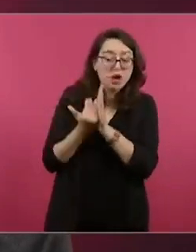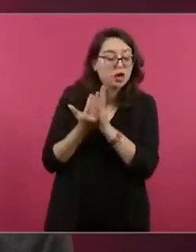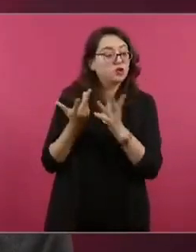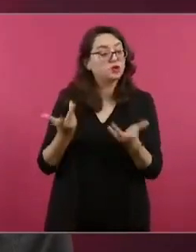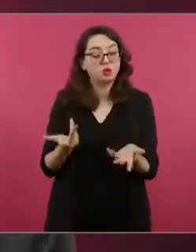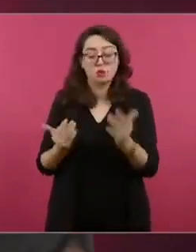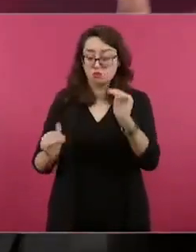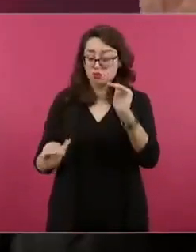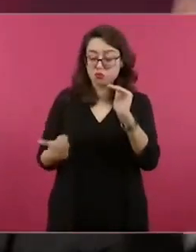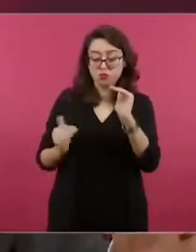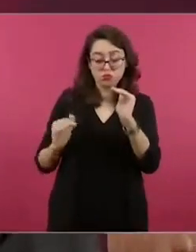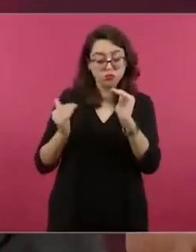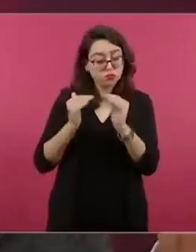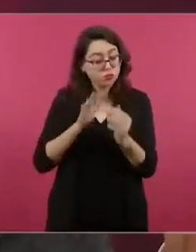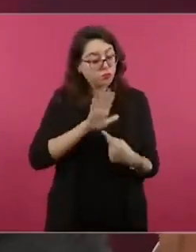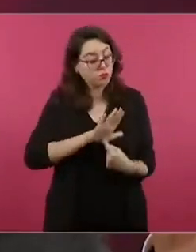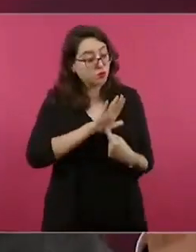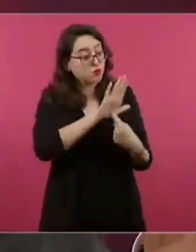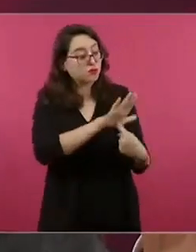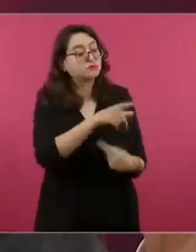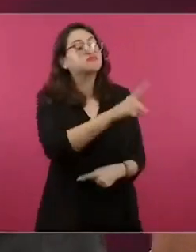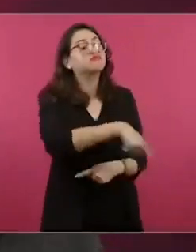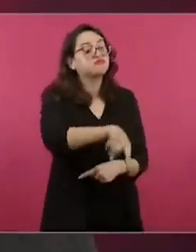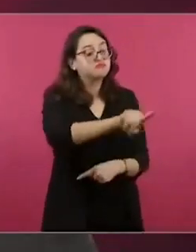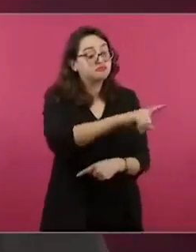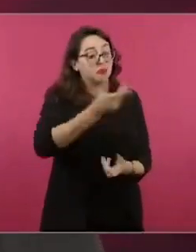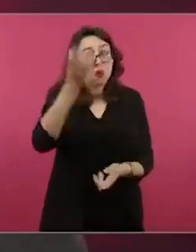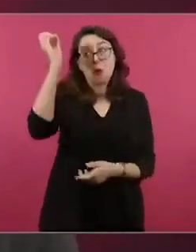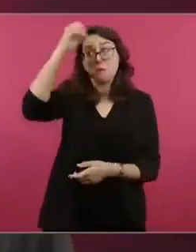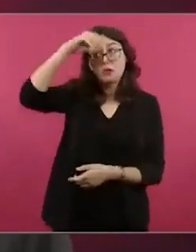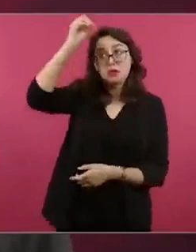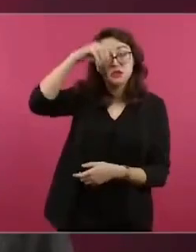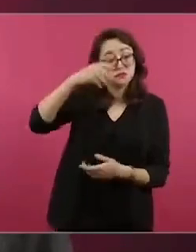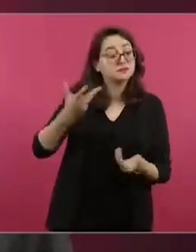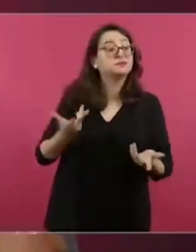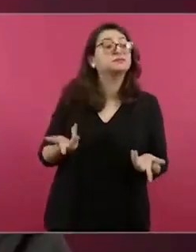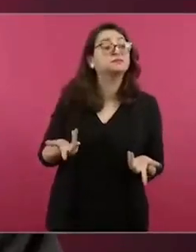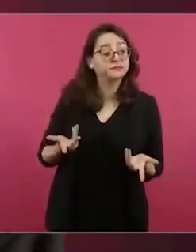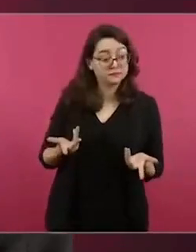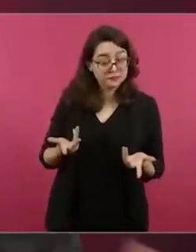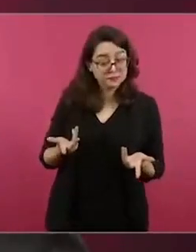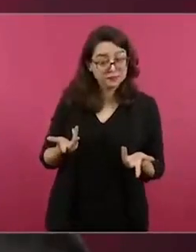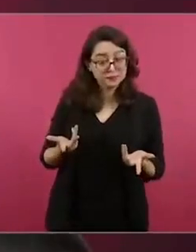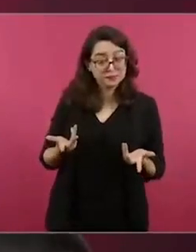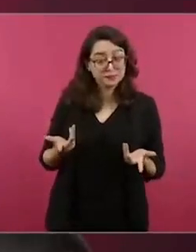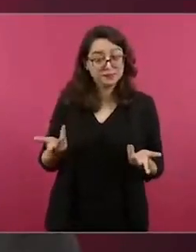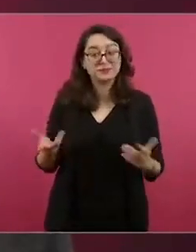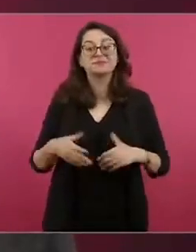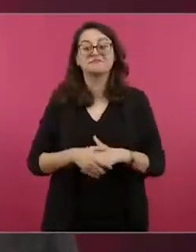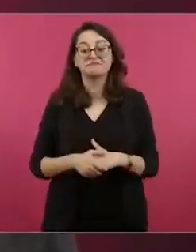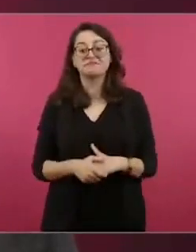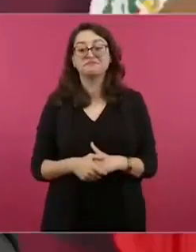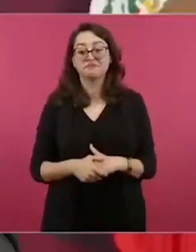Del 18 al 22, a pesar de la pandemia,